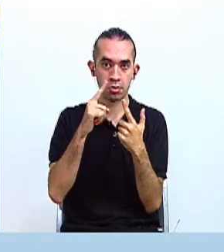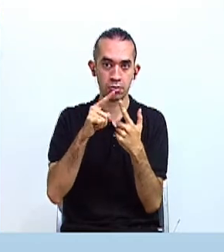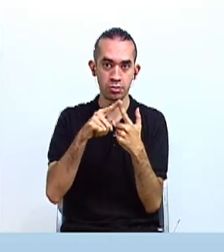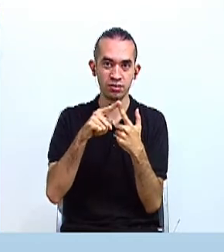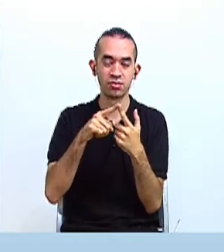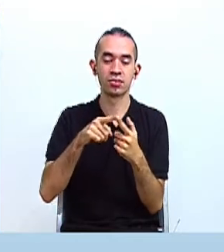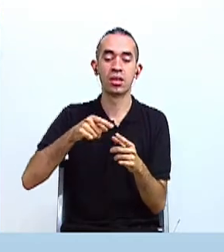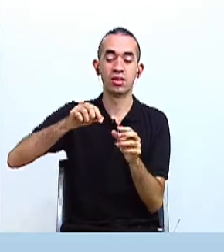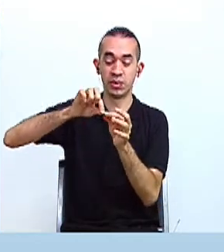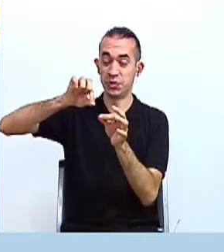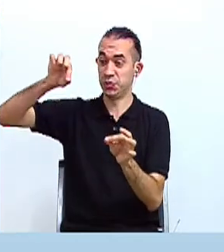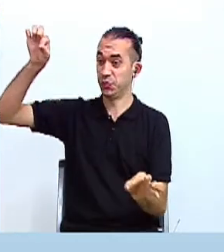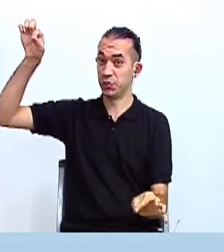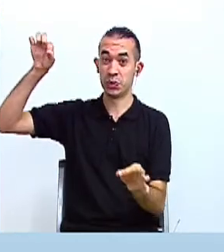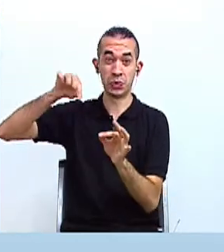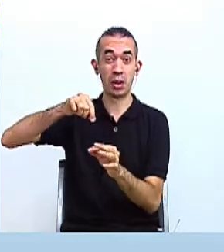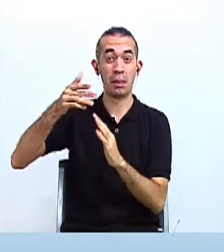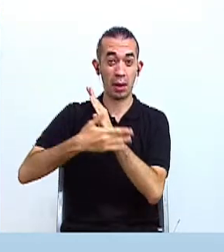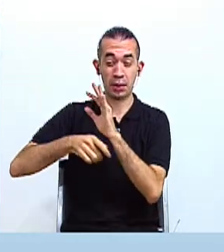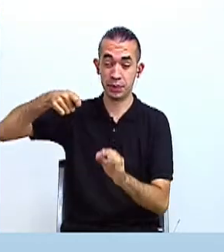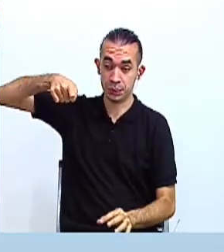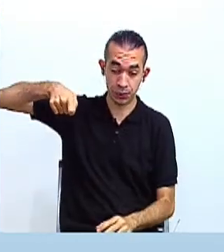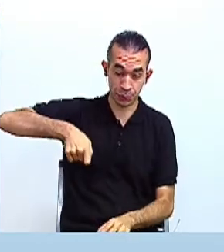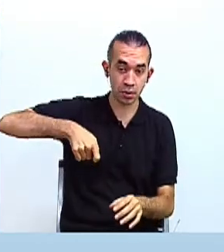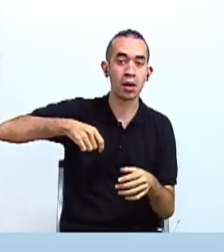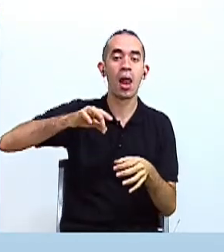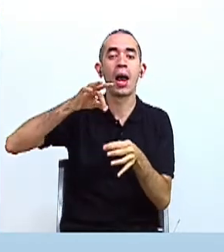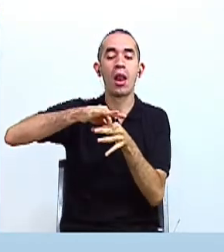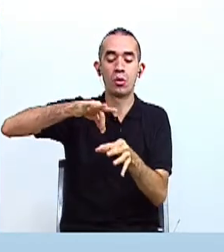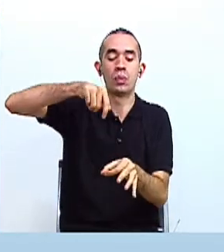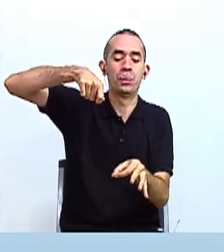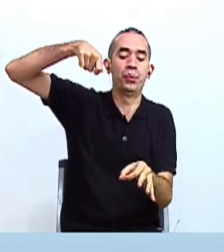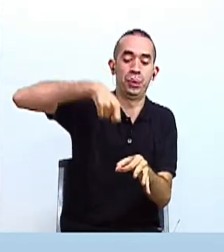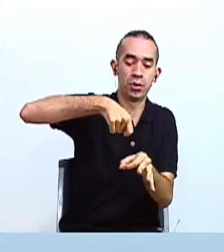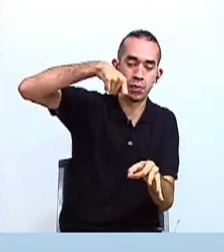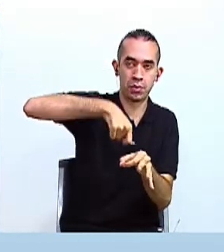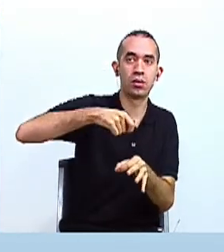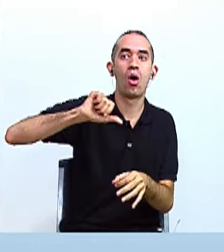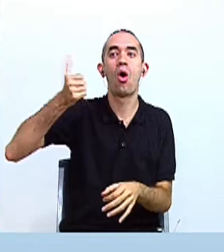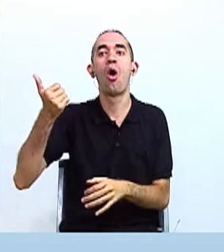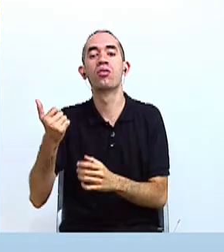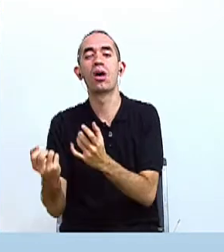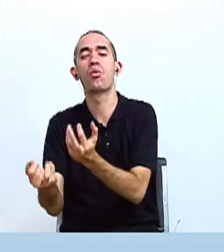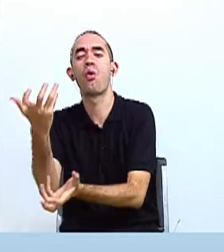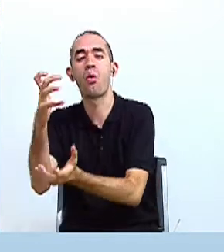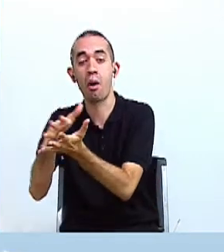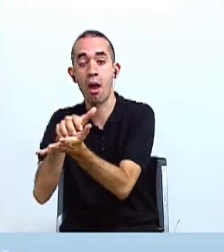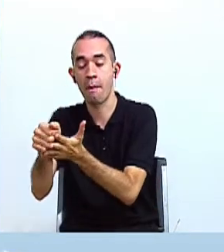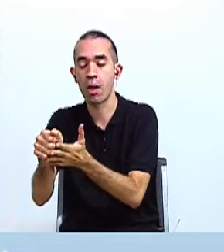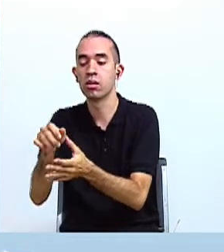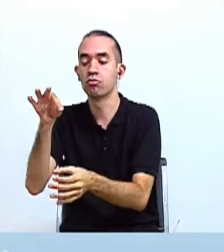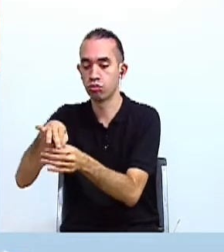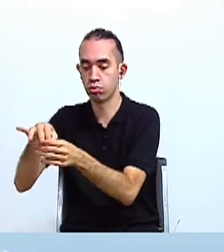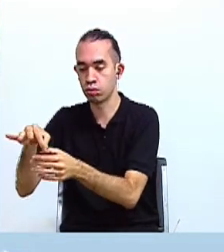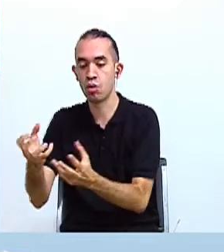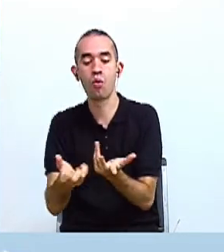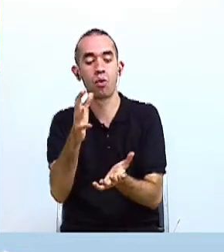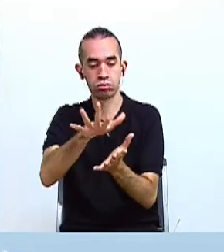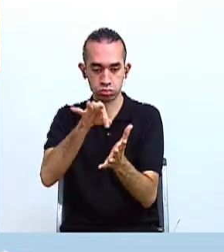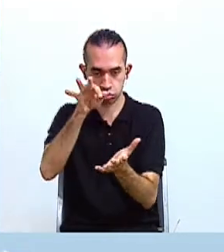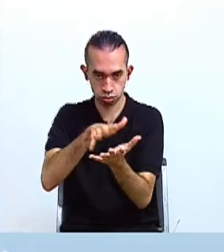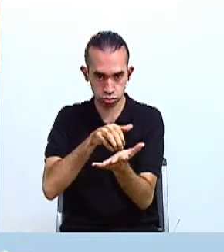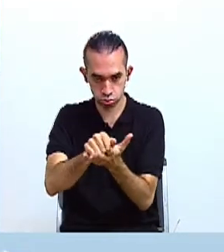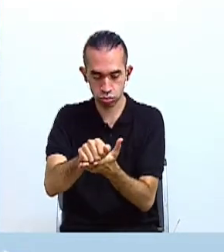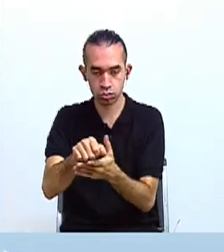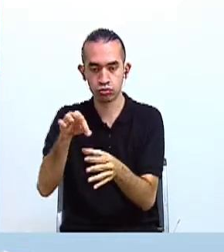los granos, las técnicas de rotación de cultivo, la técnica de la quema, y otras técnicas que aún en nuestros días siguen